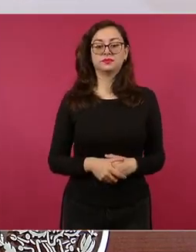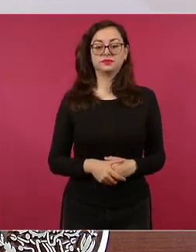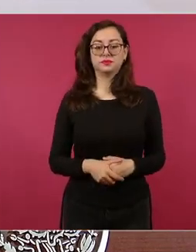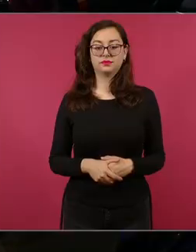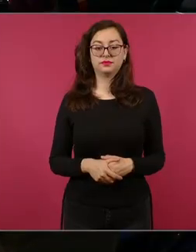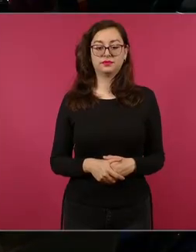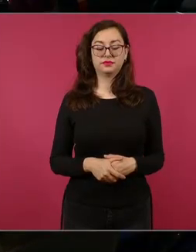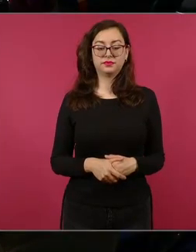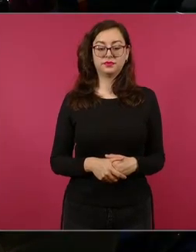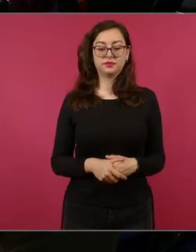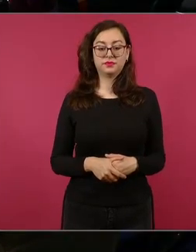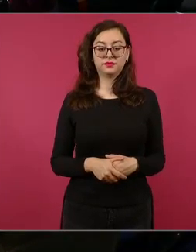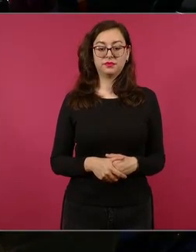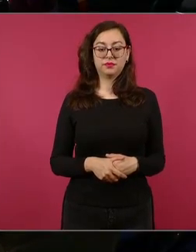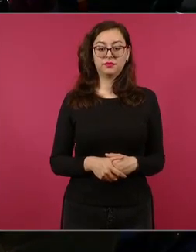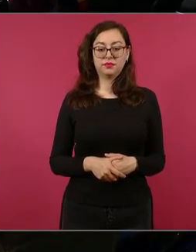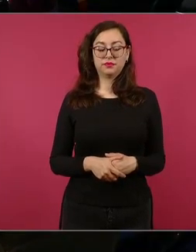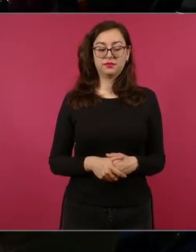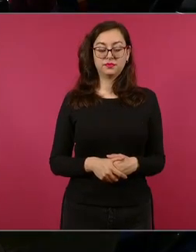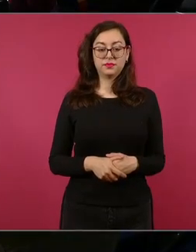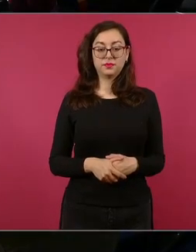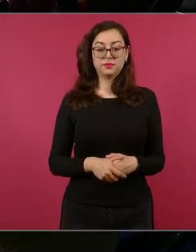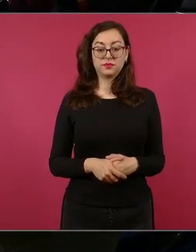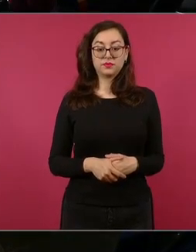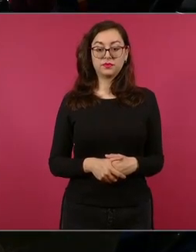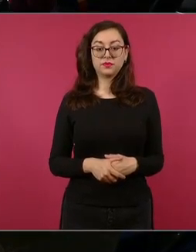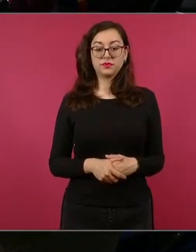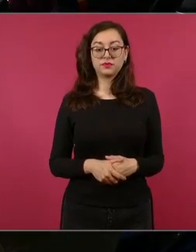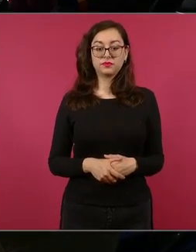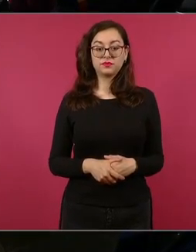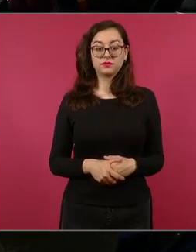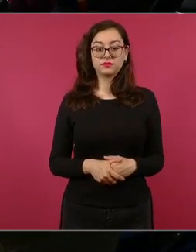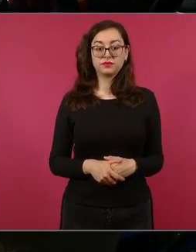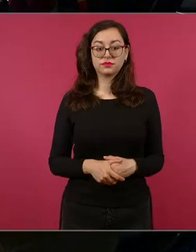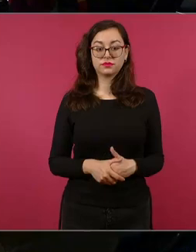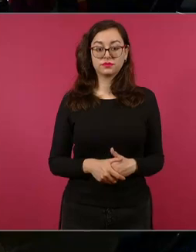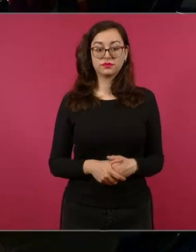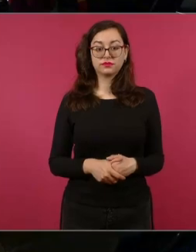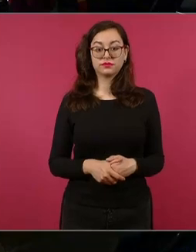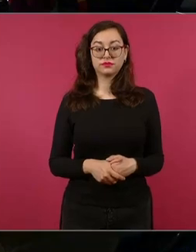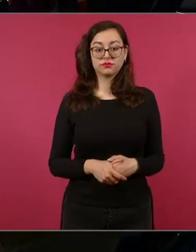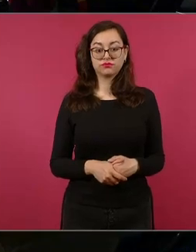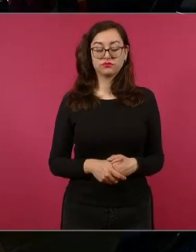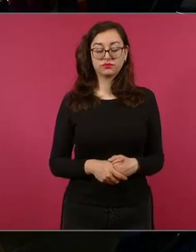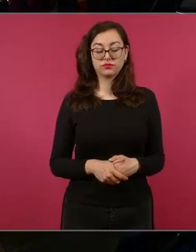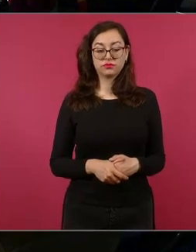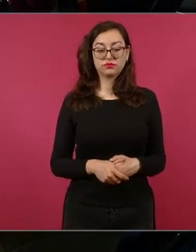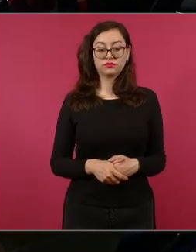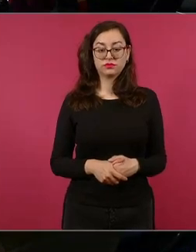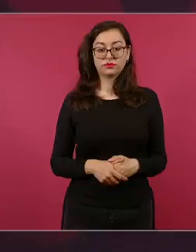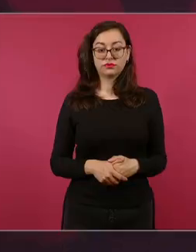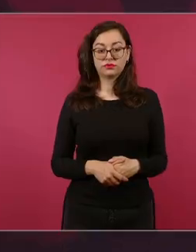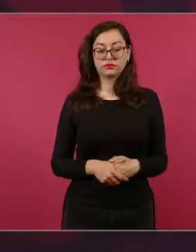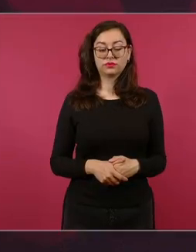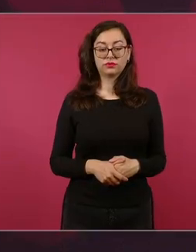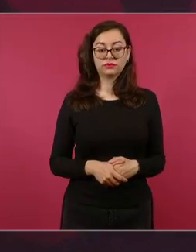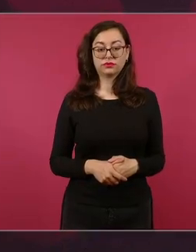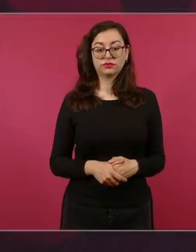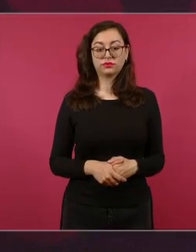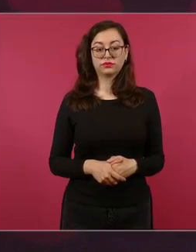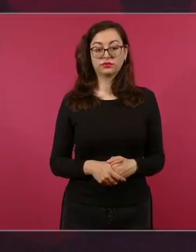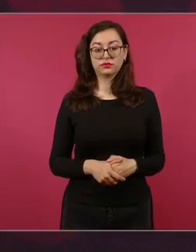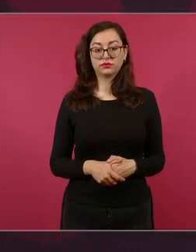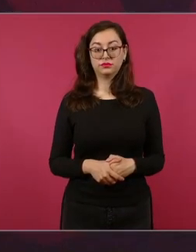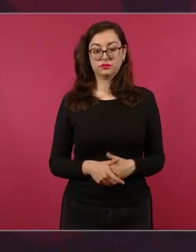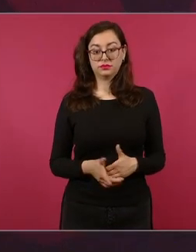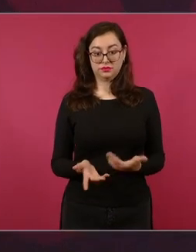55 años